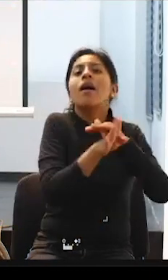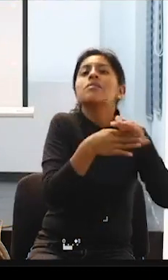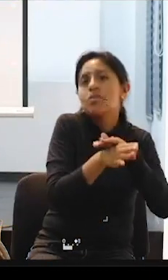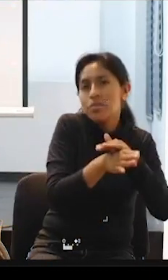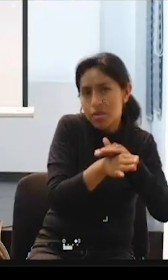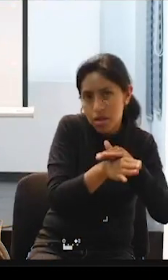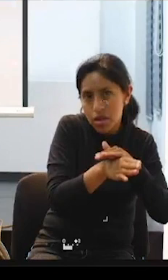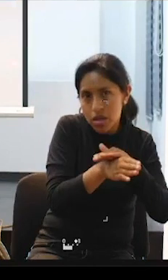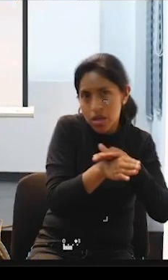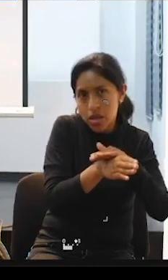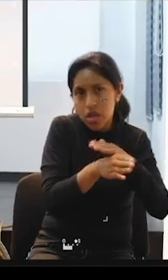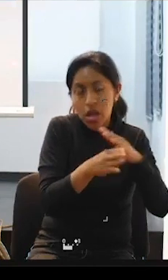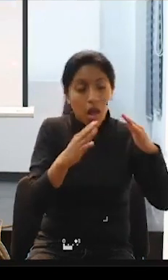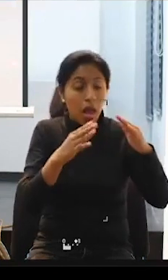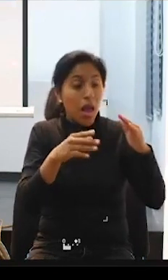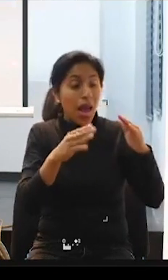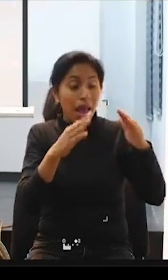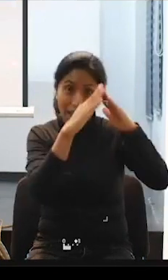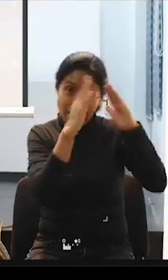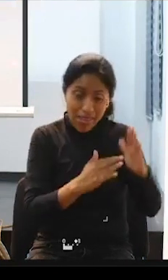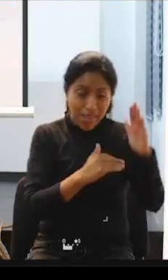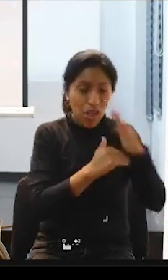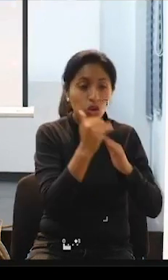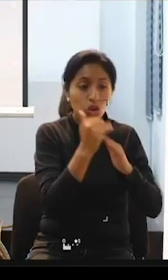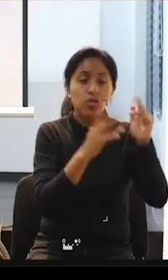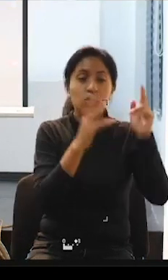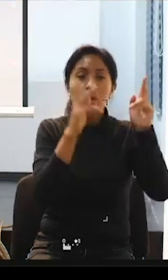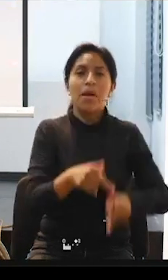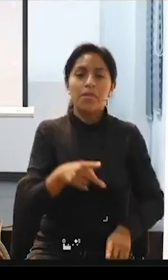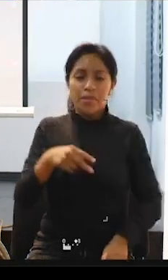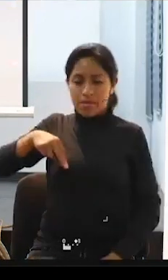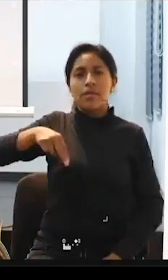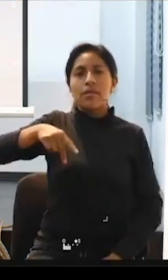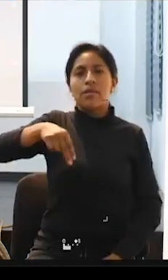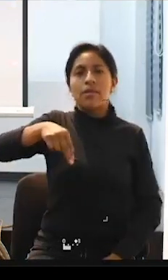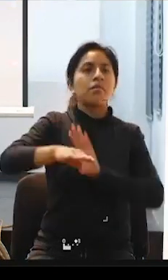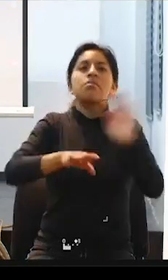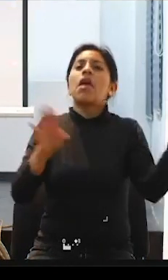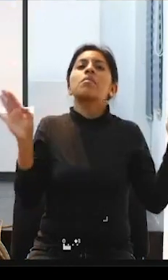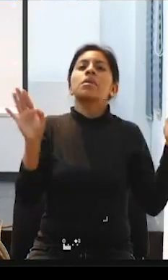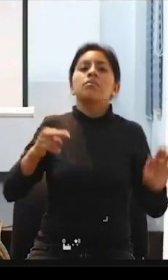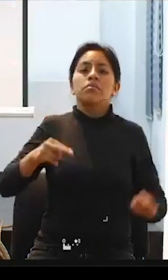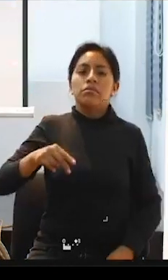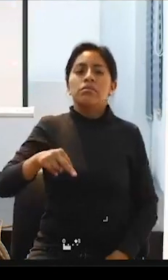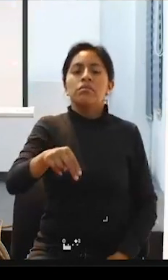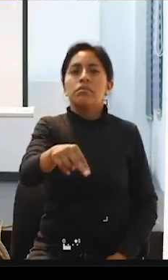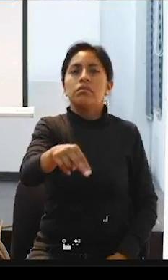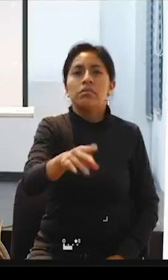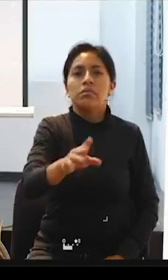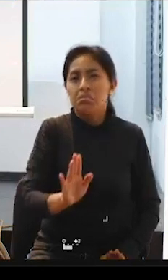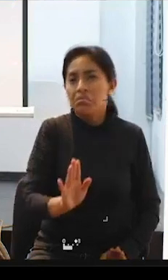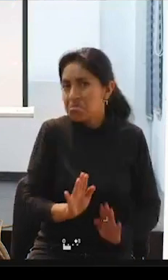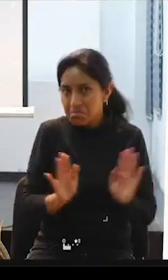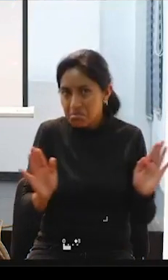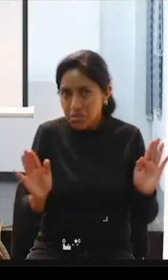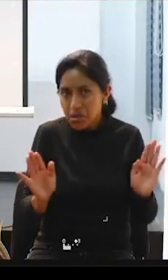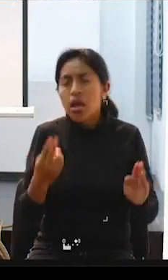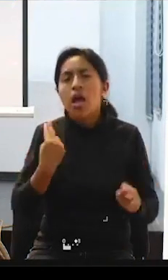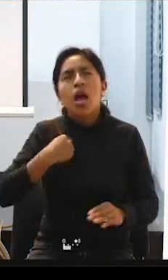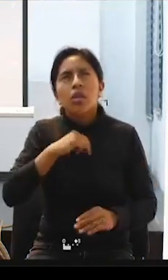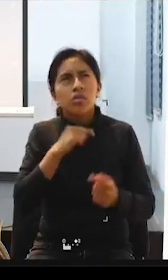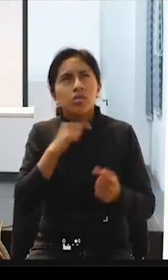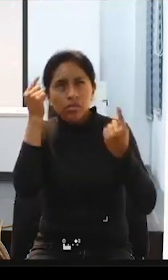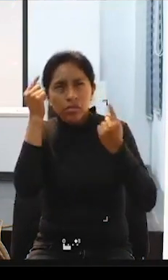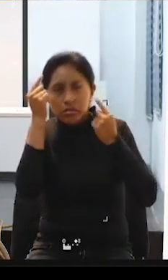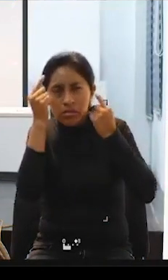para personas que caminaban rectas. Ya está. Entonces, también empezamos a tratar el tema